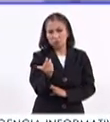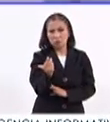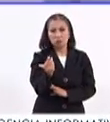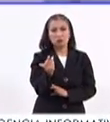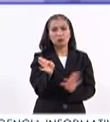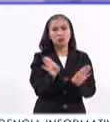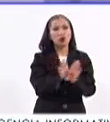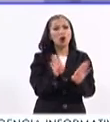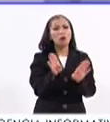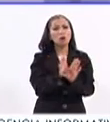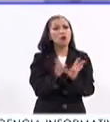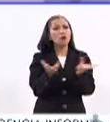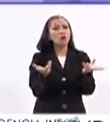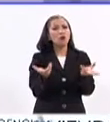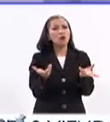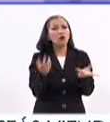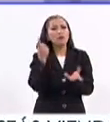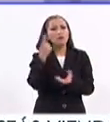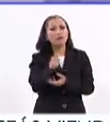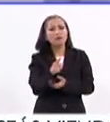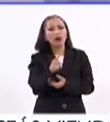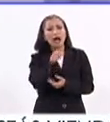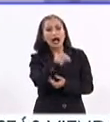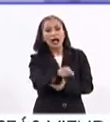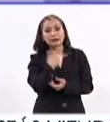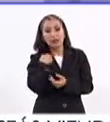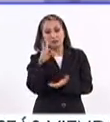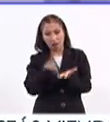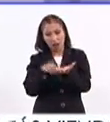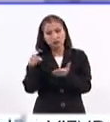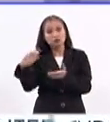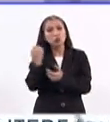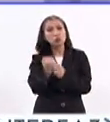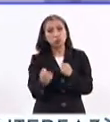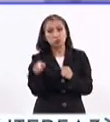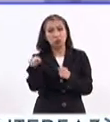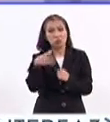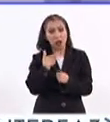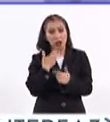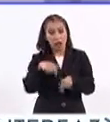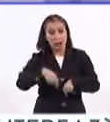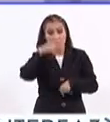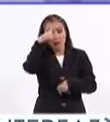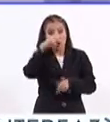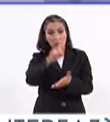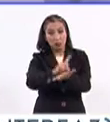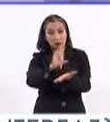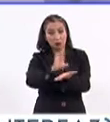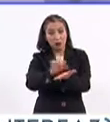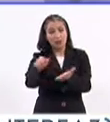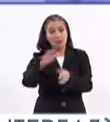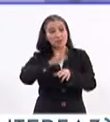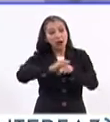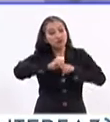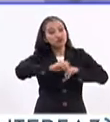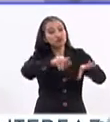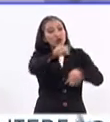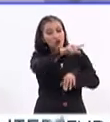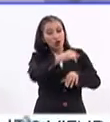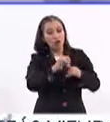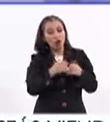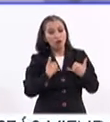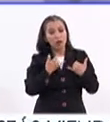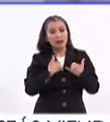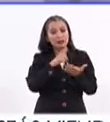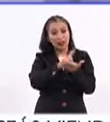cómo hacer también para que se valore este gran talento que se tiene en México y se extienda a los demás jóvenes